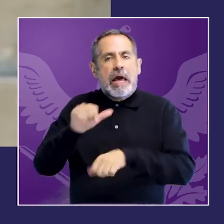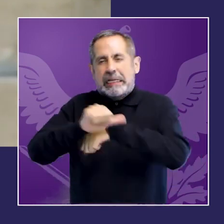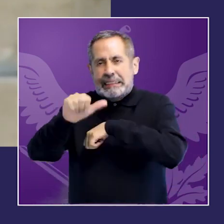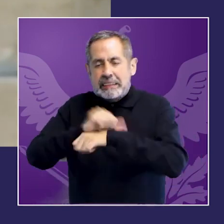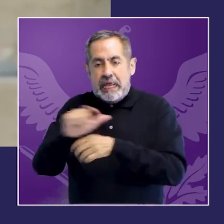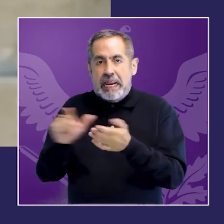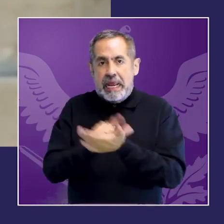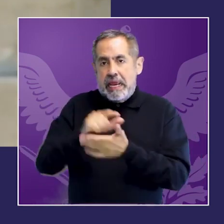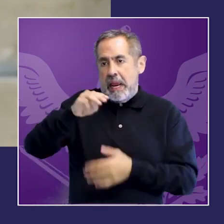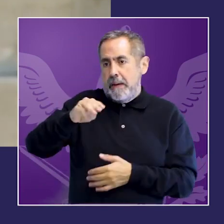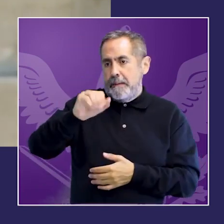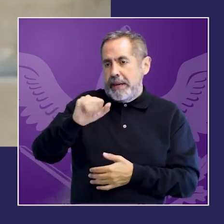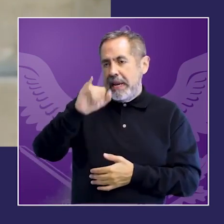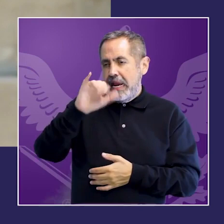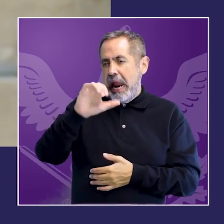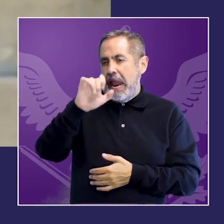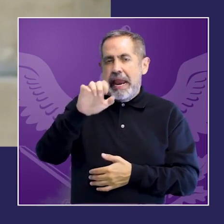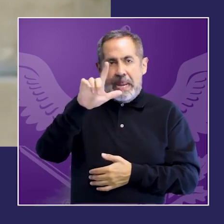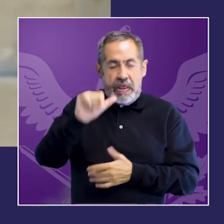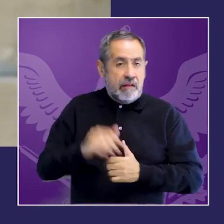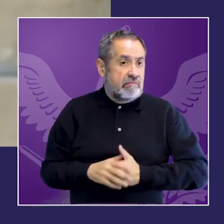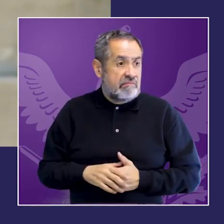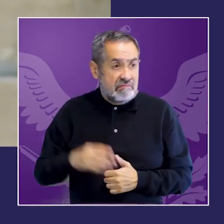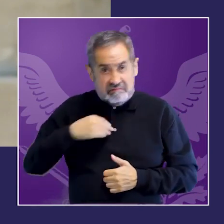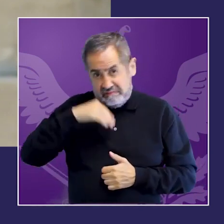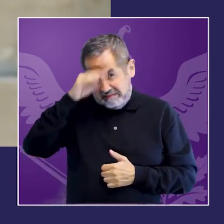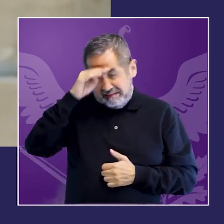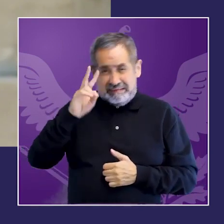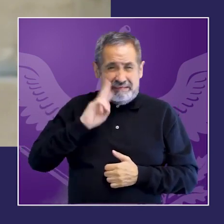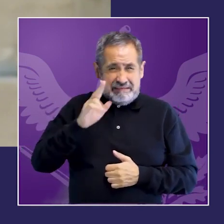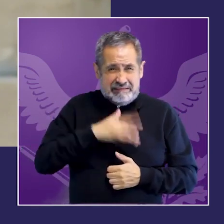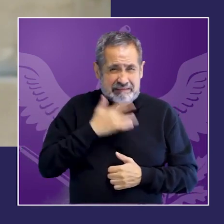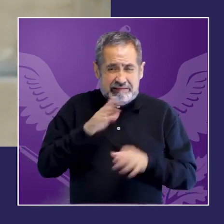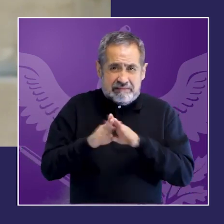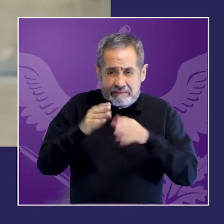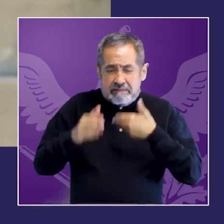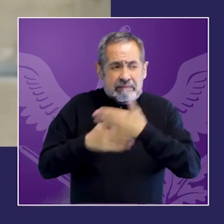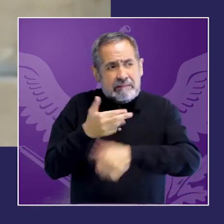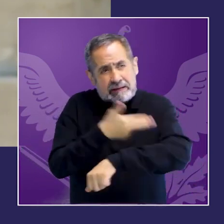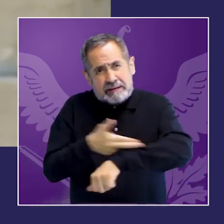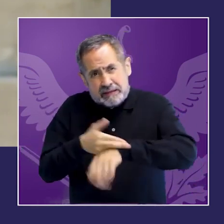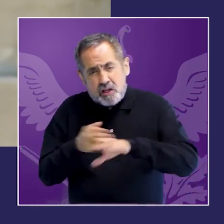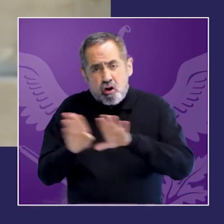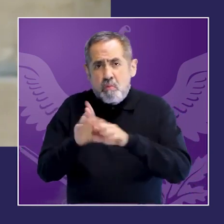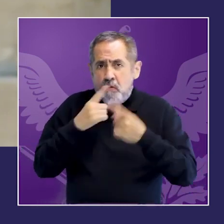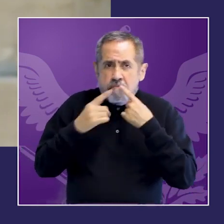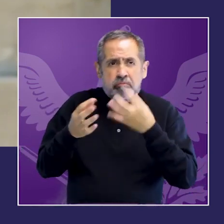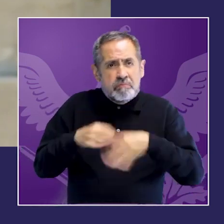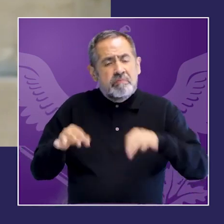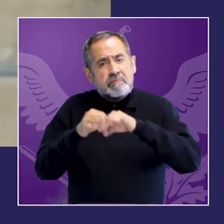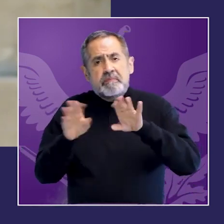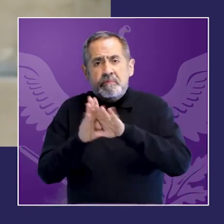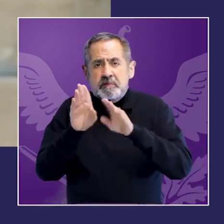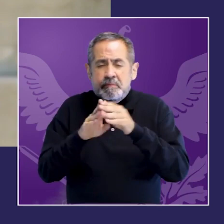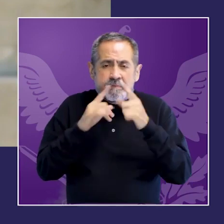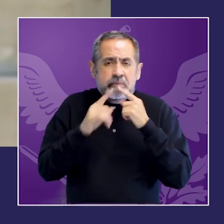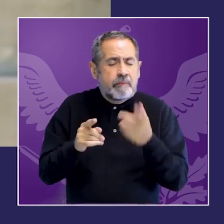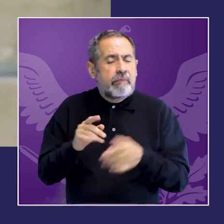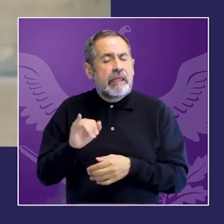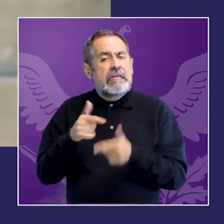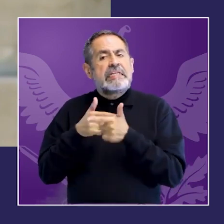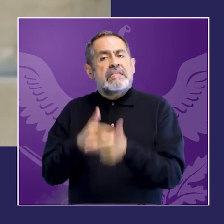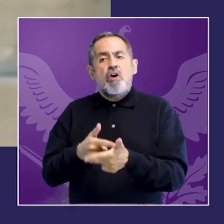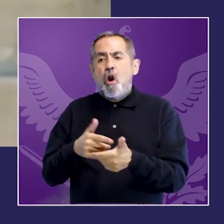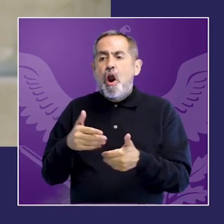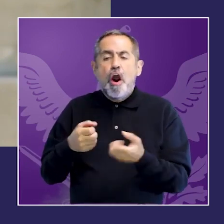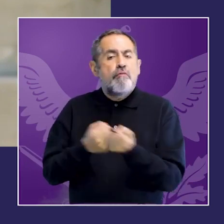y que requiere la capacitación obligatoria de todos los agentes del Estado de los tres poderes del Estado en todos los